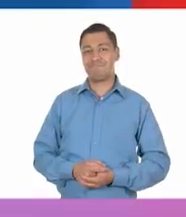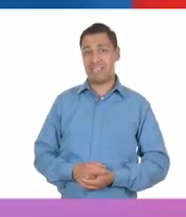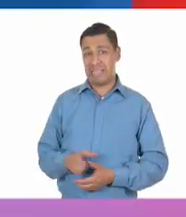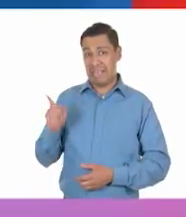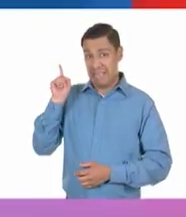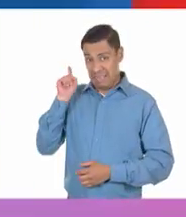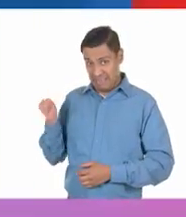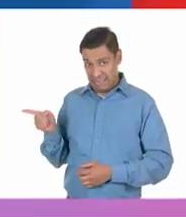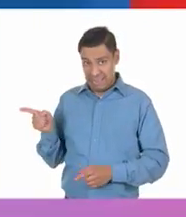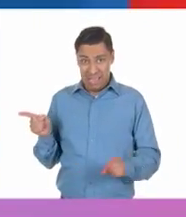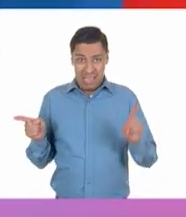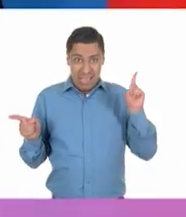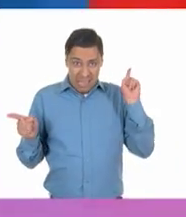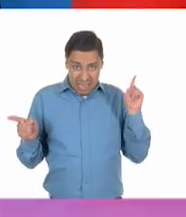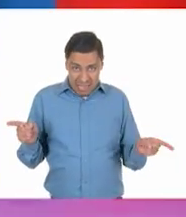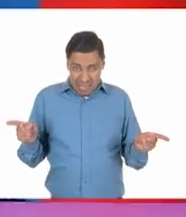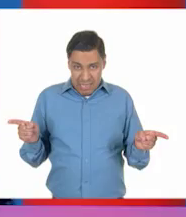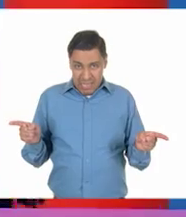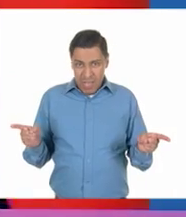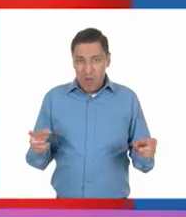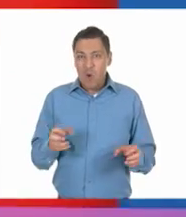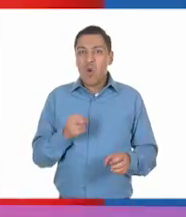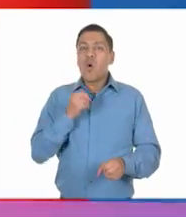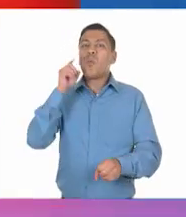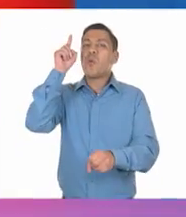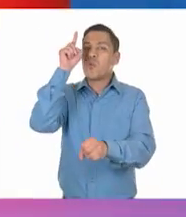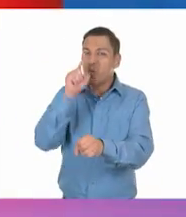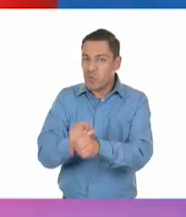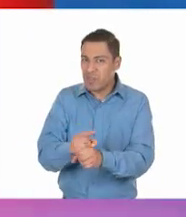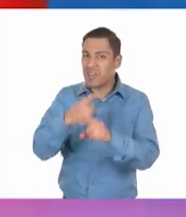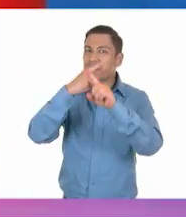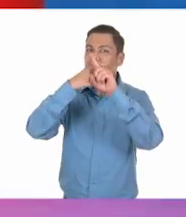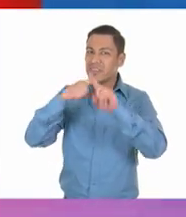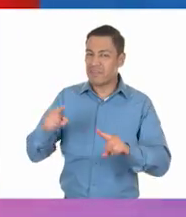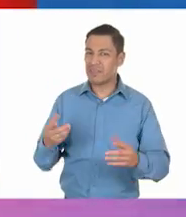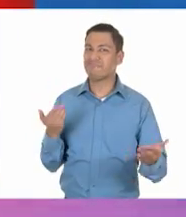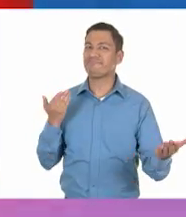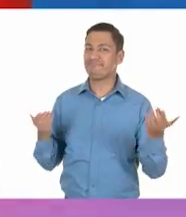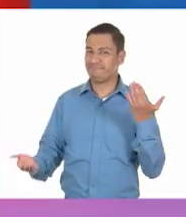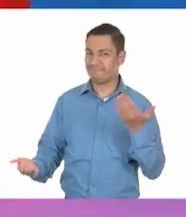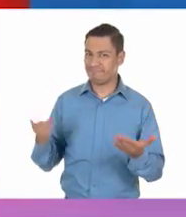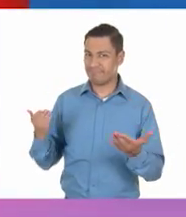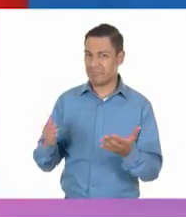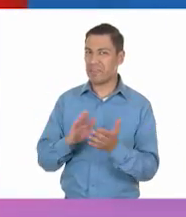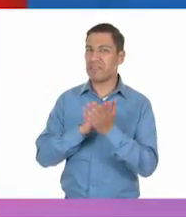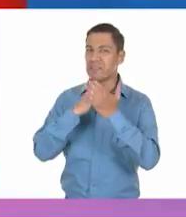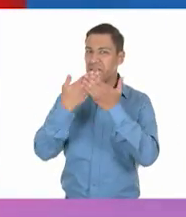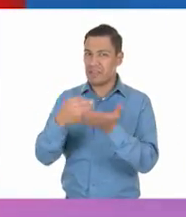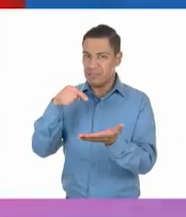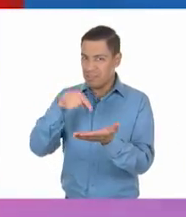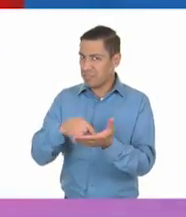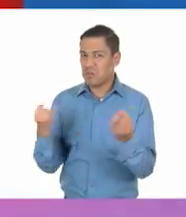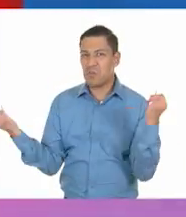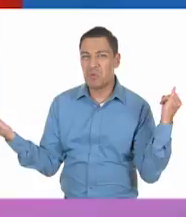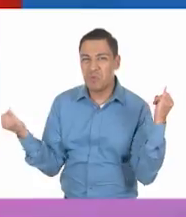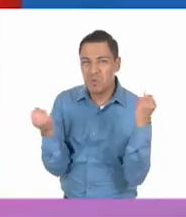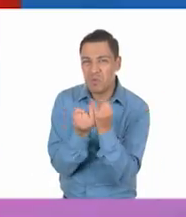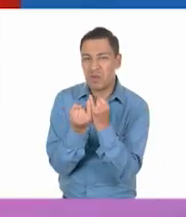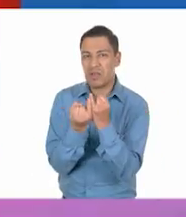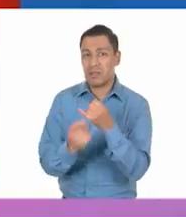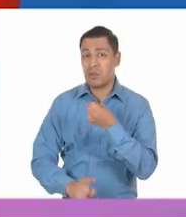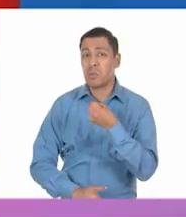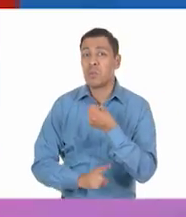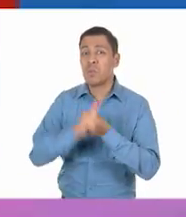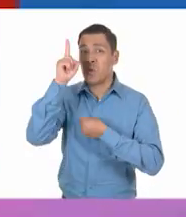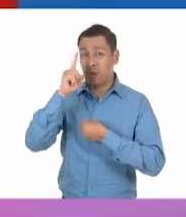y Matilde tuvieron oportunidades diferentes como en los textos que leímos. Podemos darnos cuenta que es un conflicto